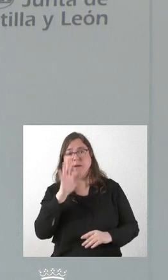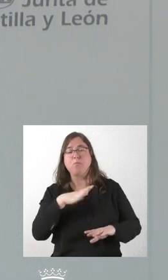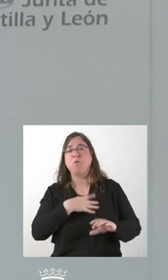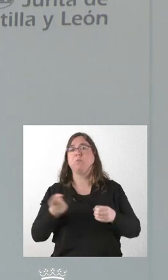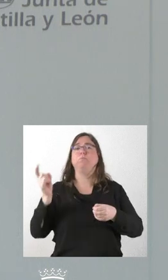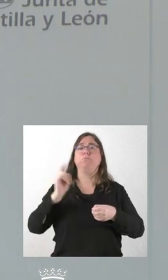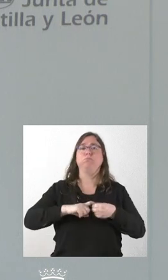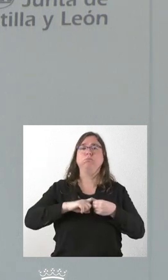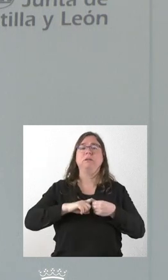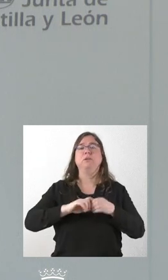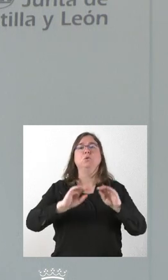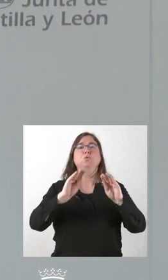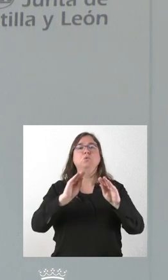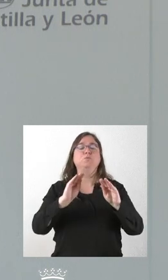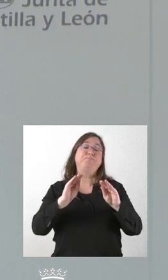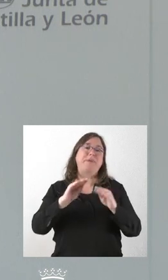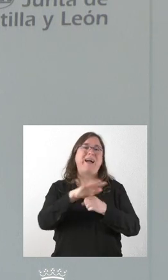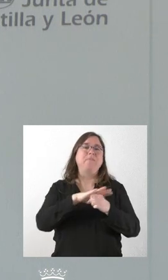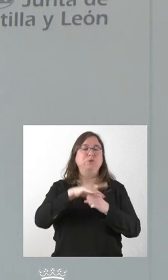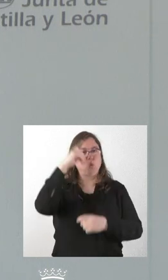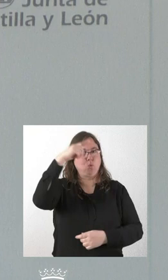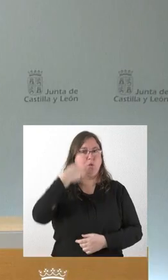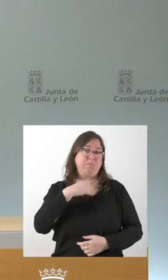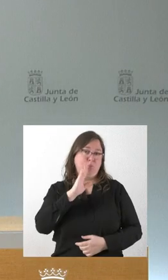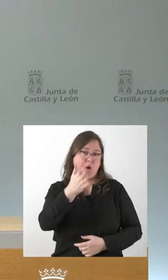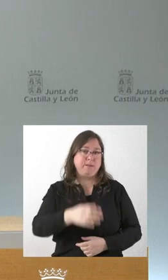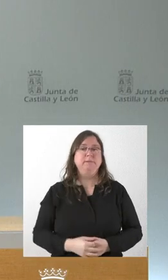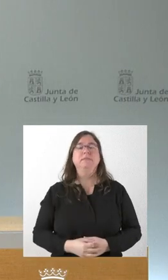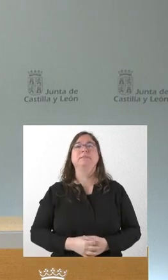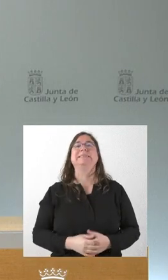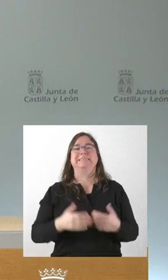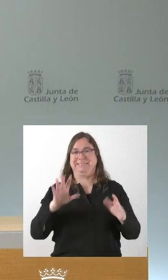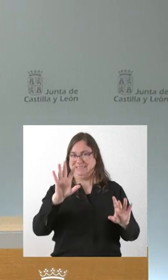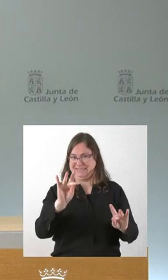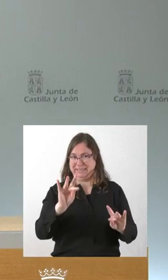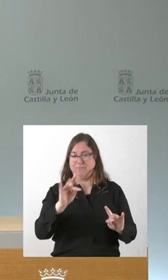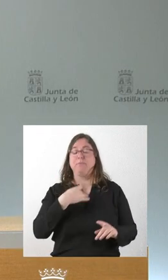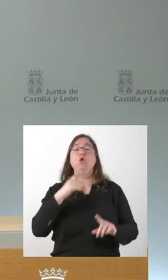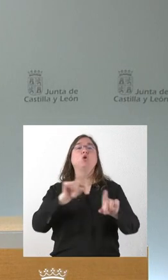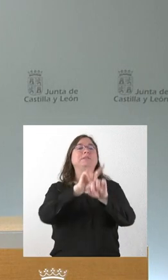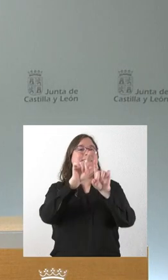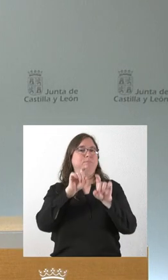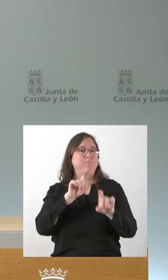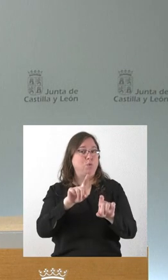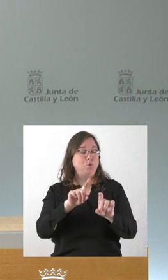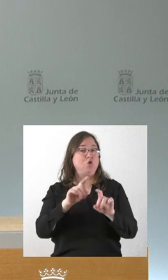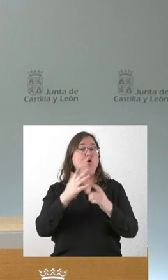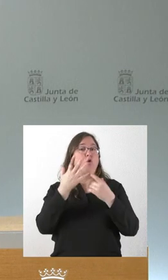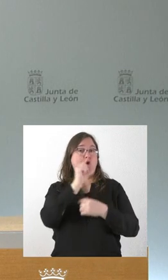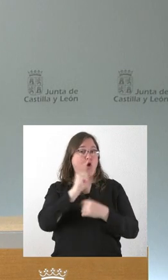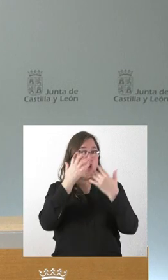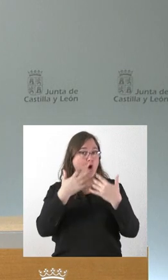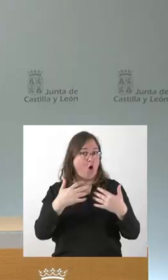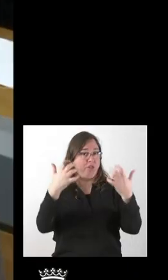la actuación de ámbito cultural que usted citaba. Sí, pero la pregunta es si se va a reformular este concierto, ya que solo se han